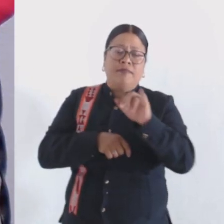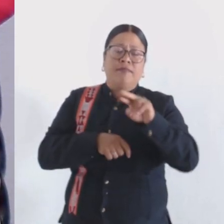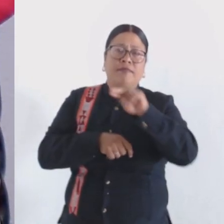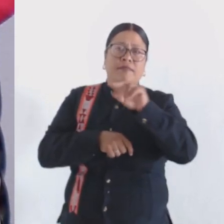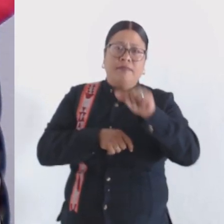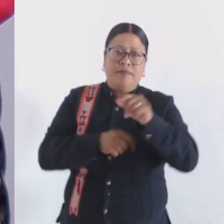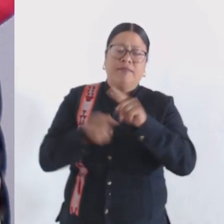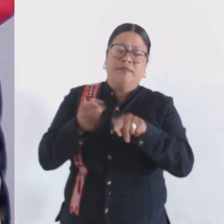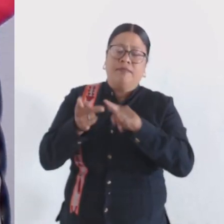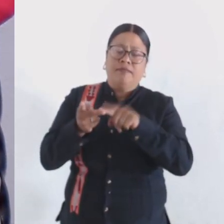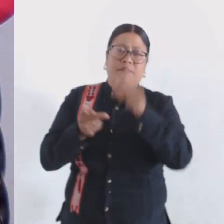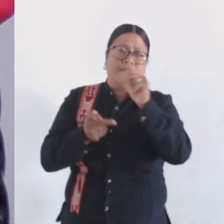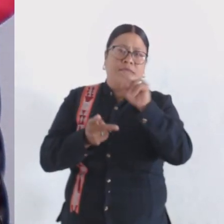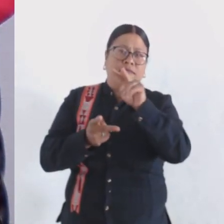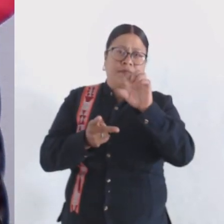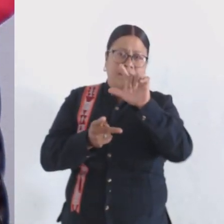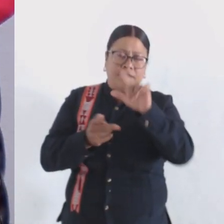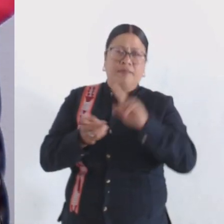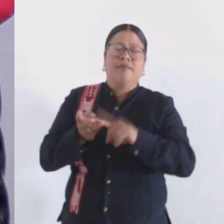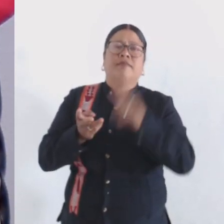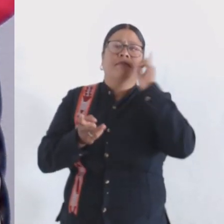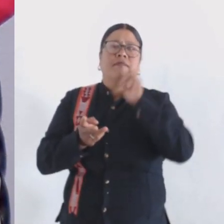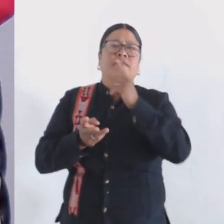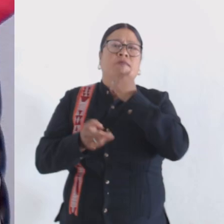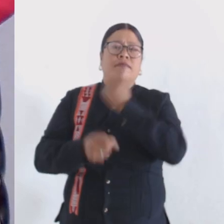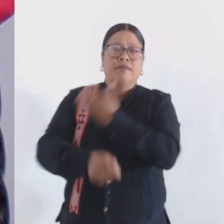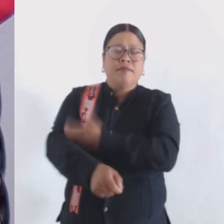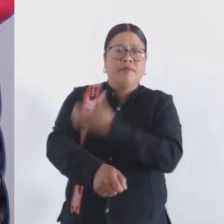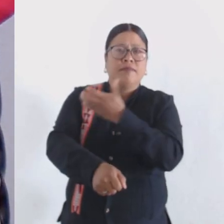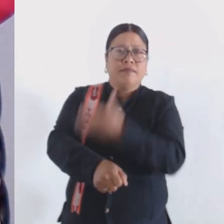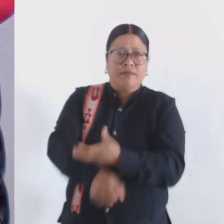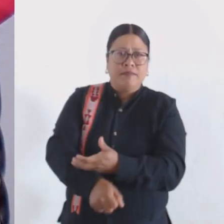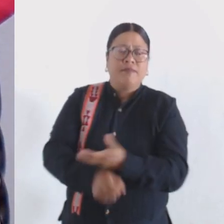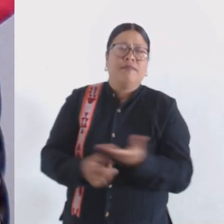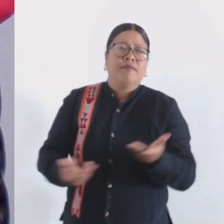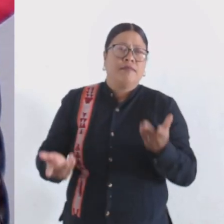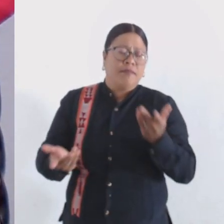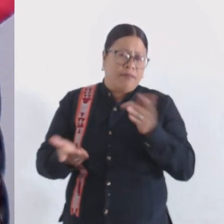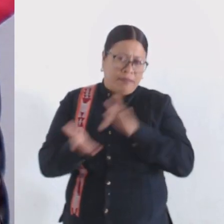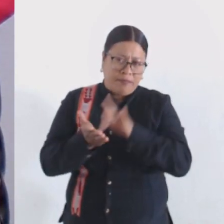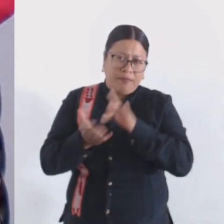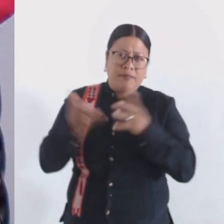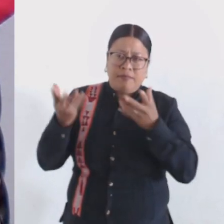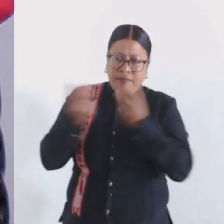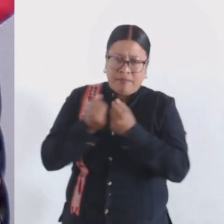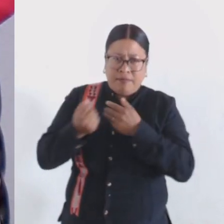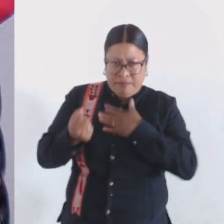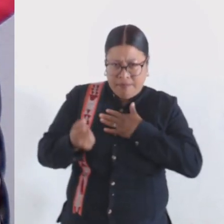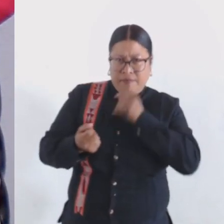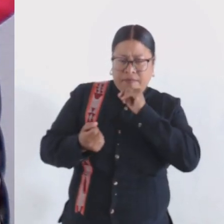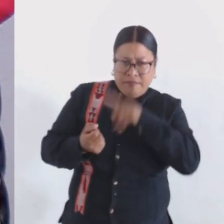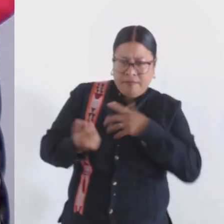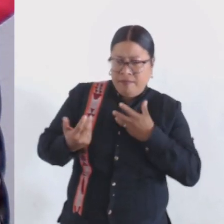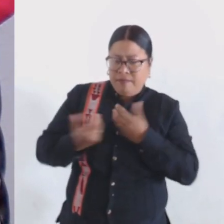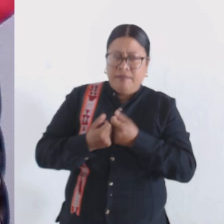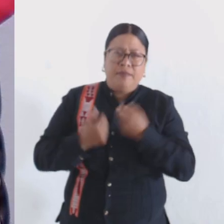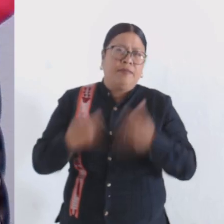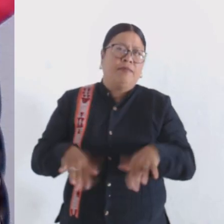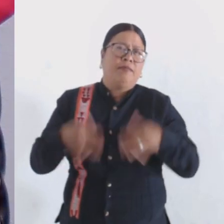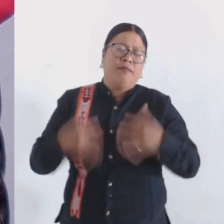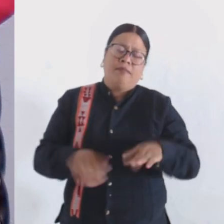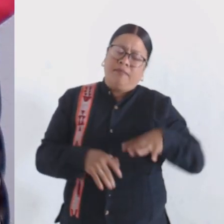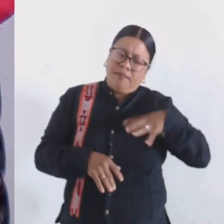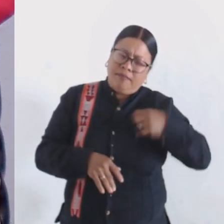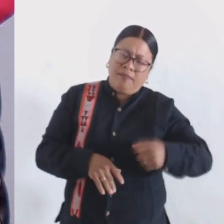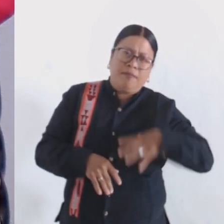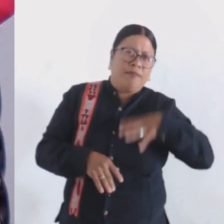Pabel, así como las y los compañeros que colaboran con ellos y conmigo, hicieron un gran esfuerzo porque,